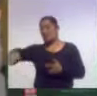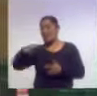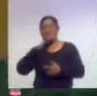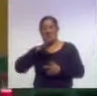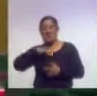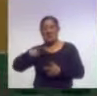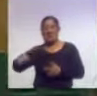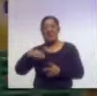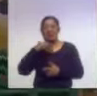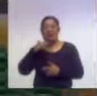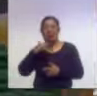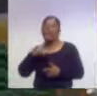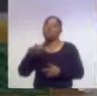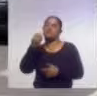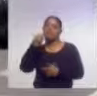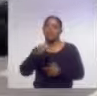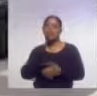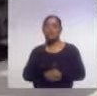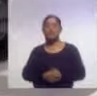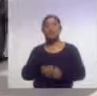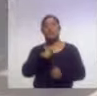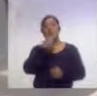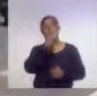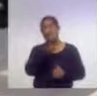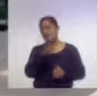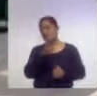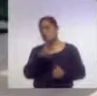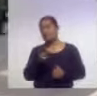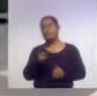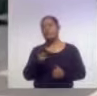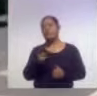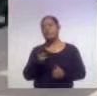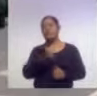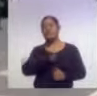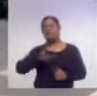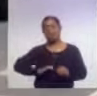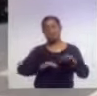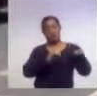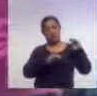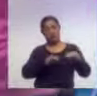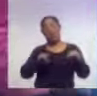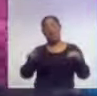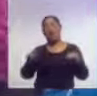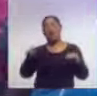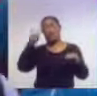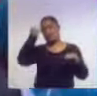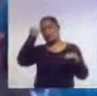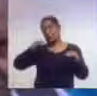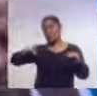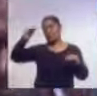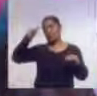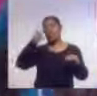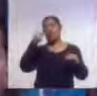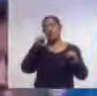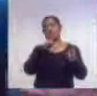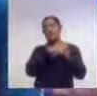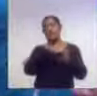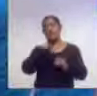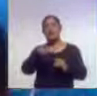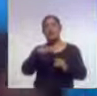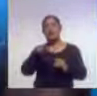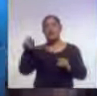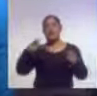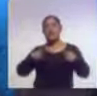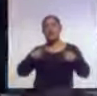Se calcula que India superará a China como el país más poblado del mundo para 2027, según un nuevo informe publicado por las